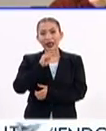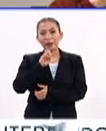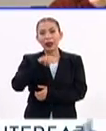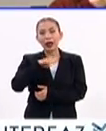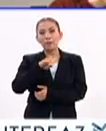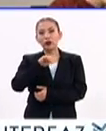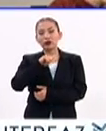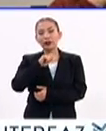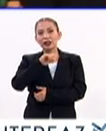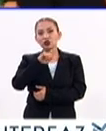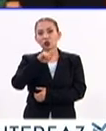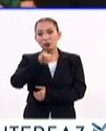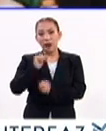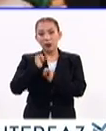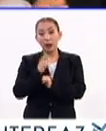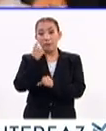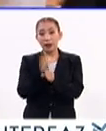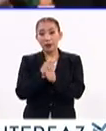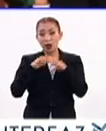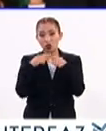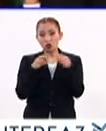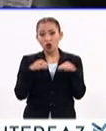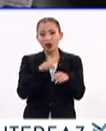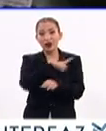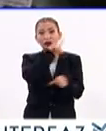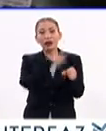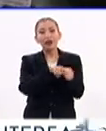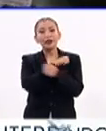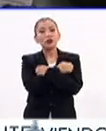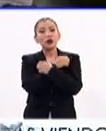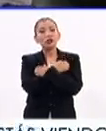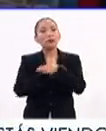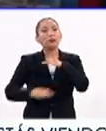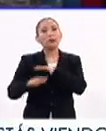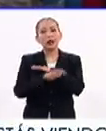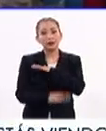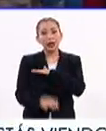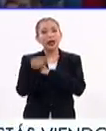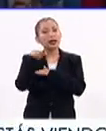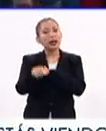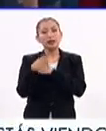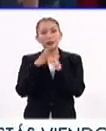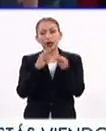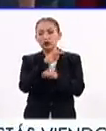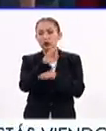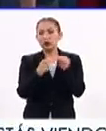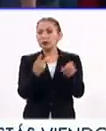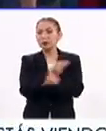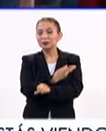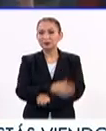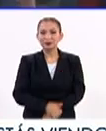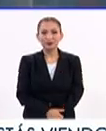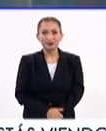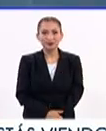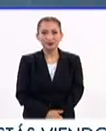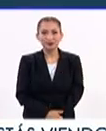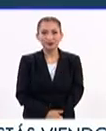Moctezuma Barragán, encabezó el primer Encuentro Nacional de Educación Básica. Te contamos todos los detalles.